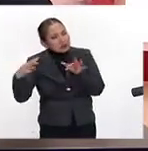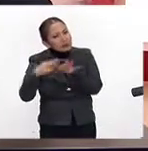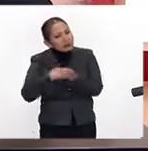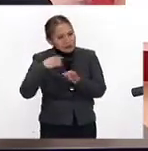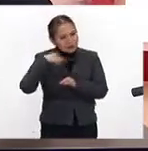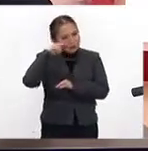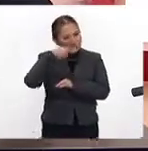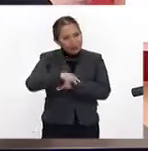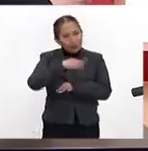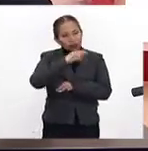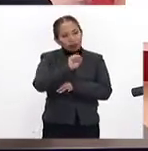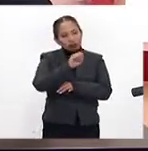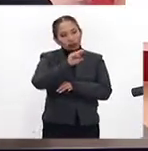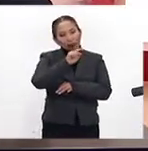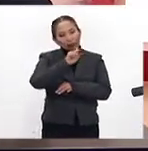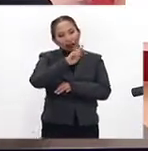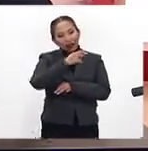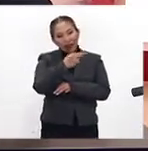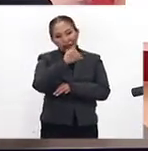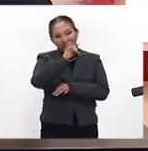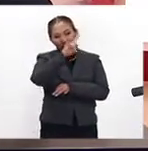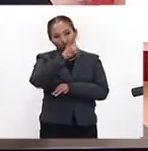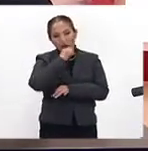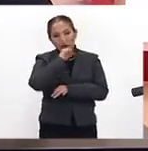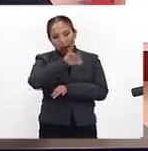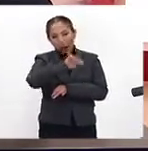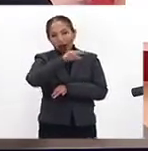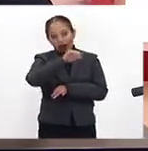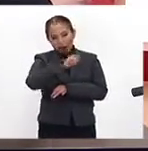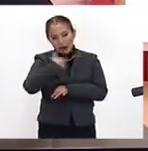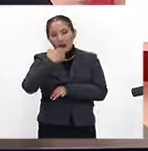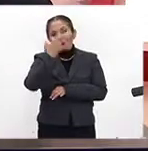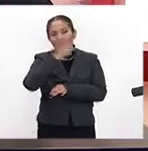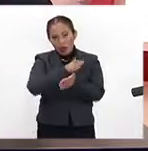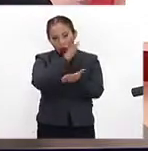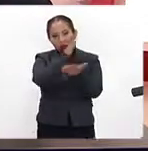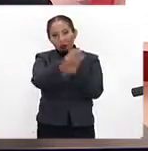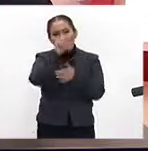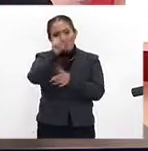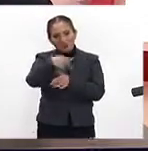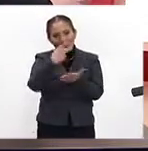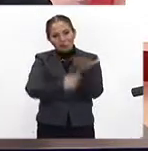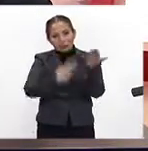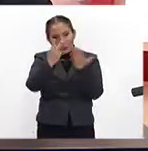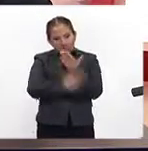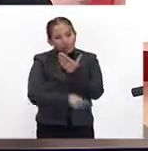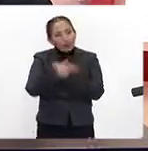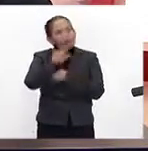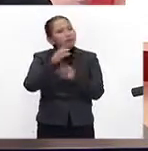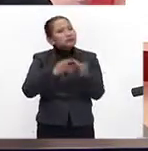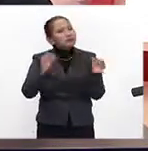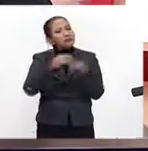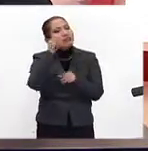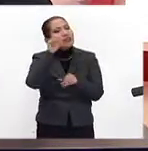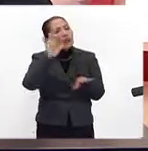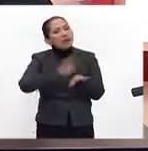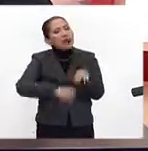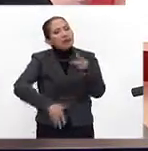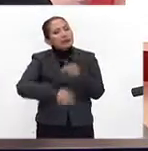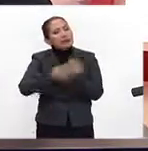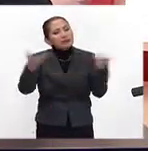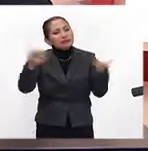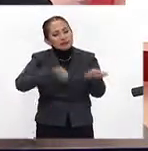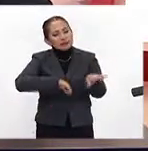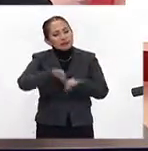estamos viendo al superipo que también Ana Marcela lo lleva a las escuelas como parte de su programa. Pero platícanos qué más haces